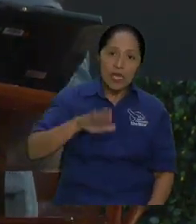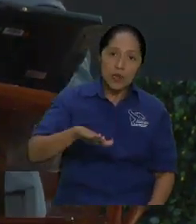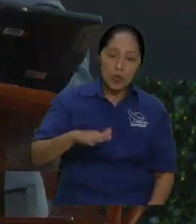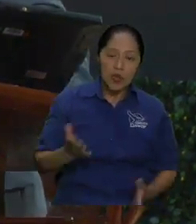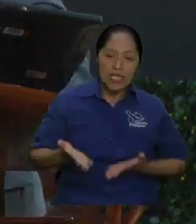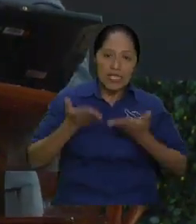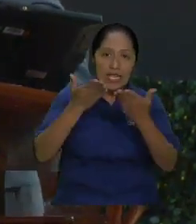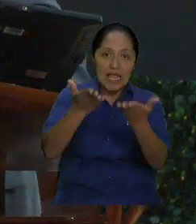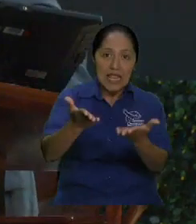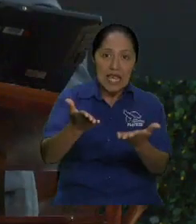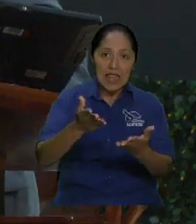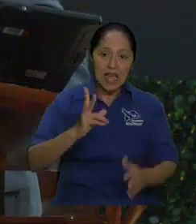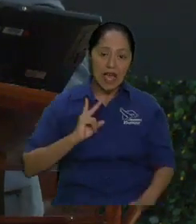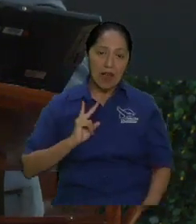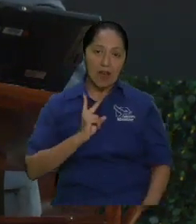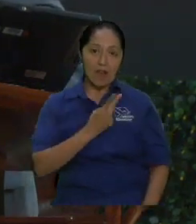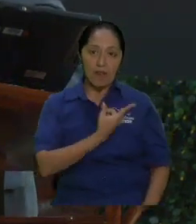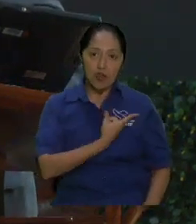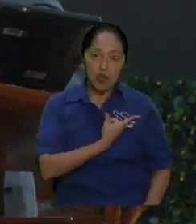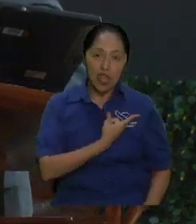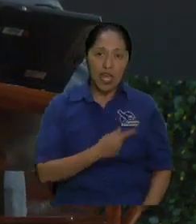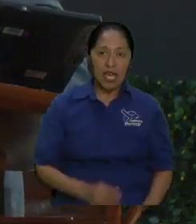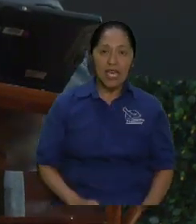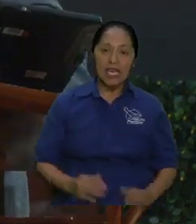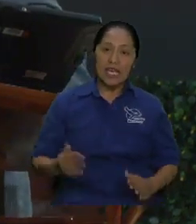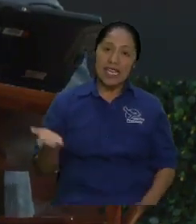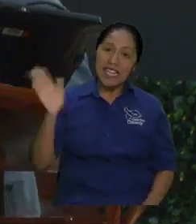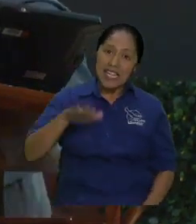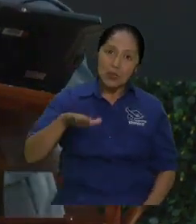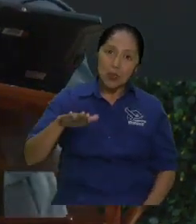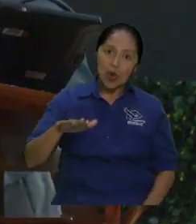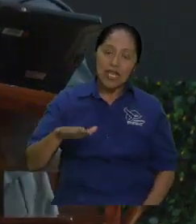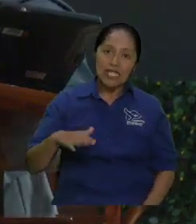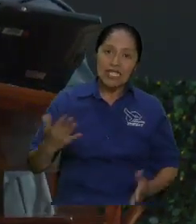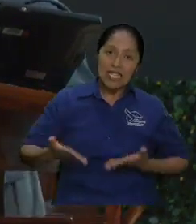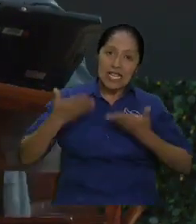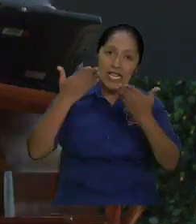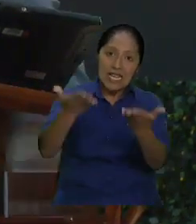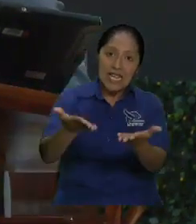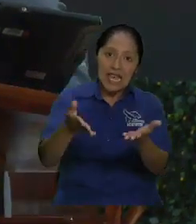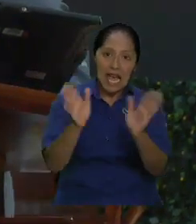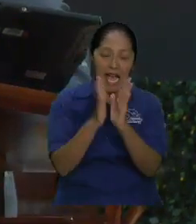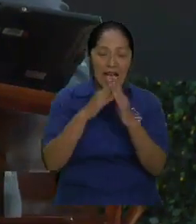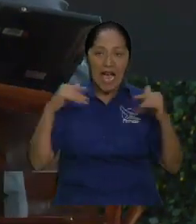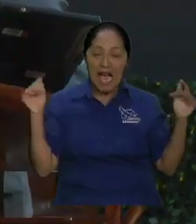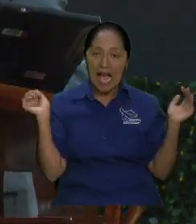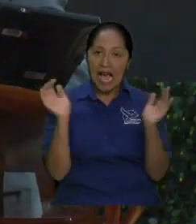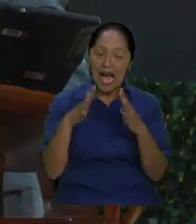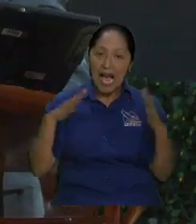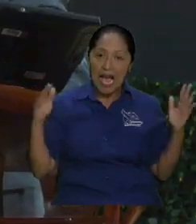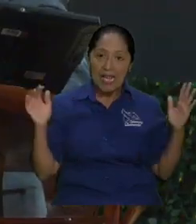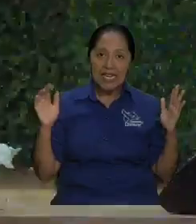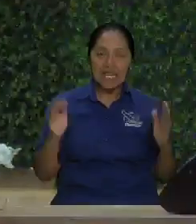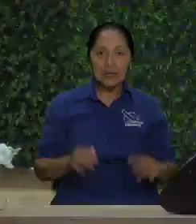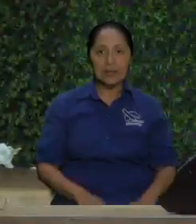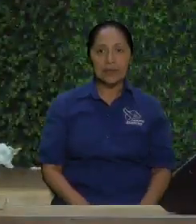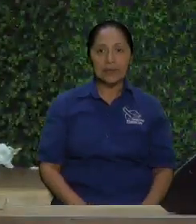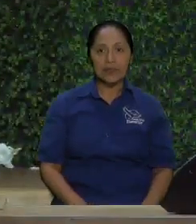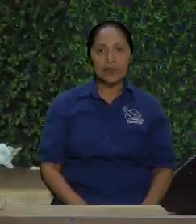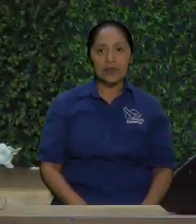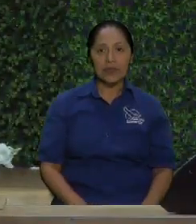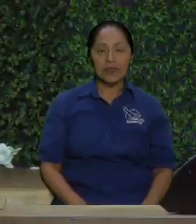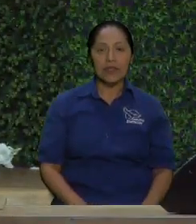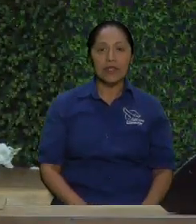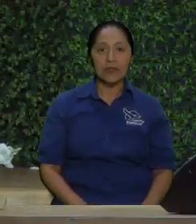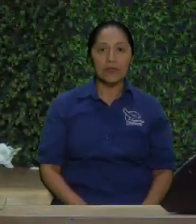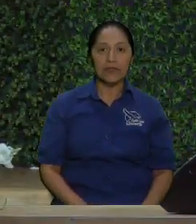en la última, en la del lugar santísimo, porque en ese momento a él le tocó correr 40 días con sus noches, le lo